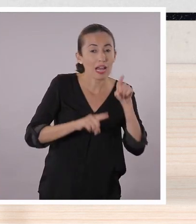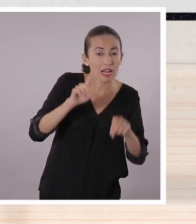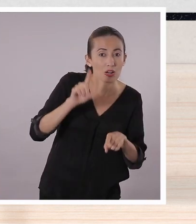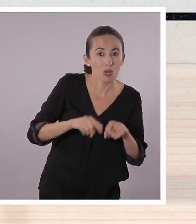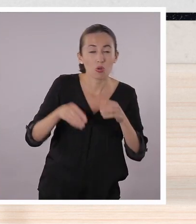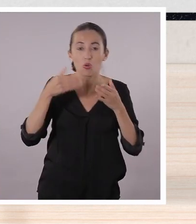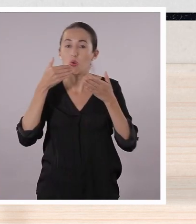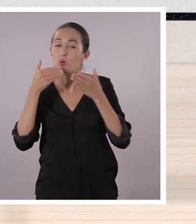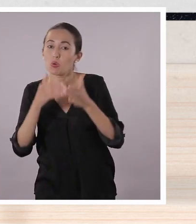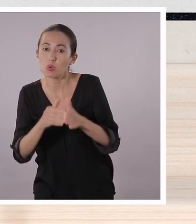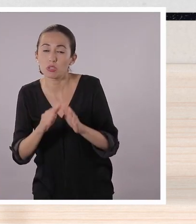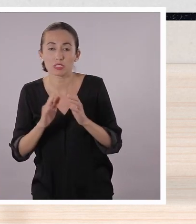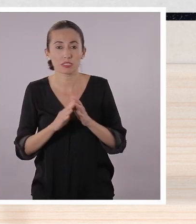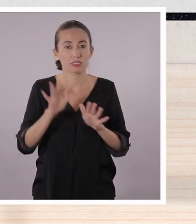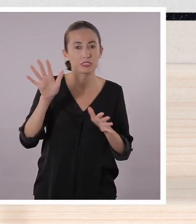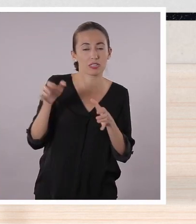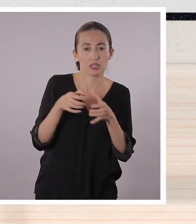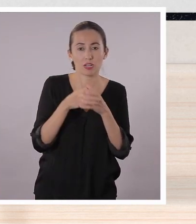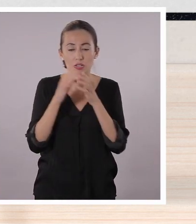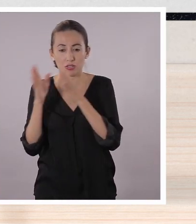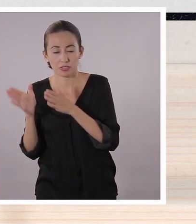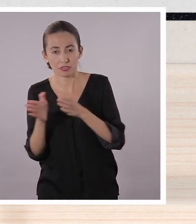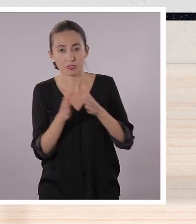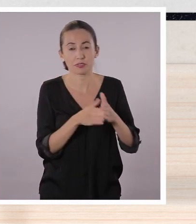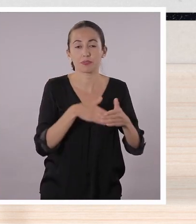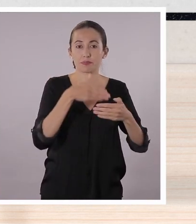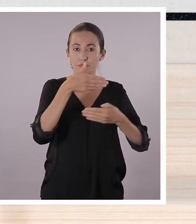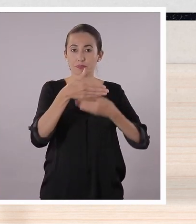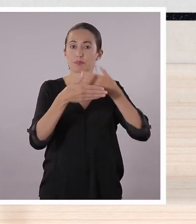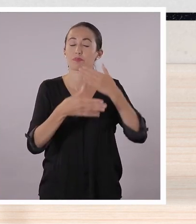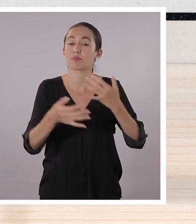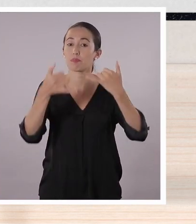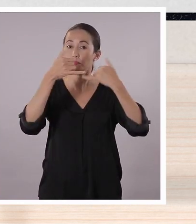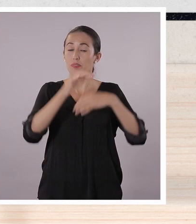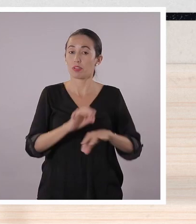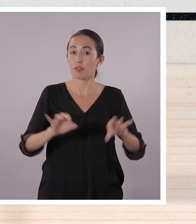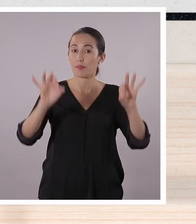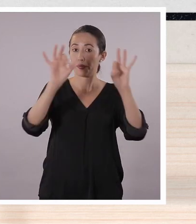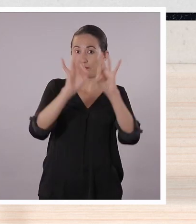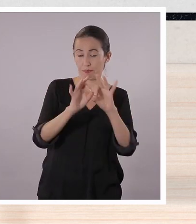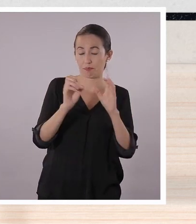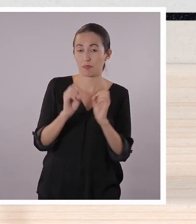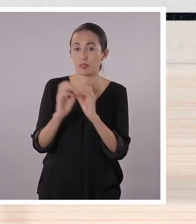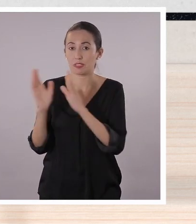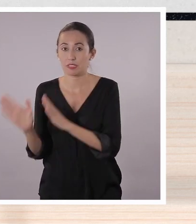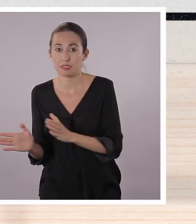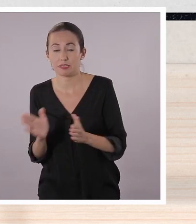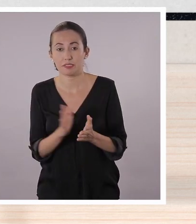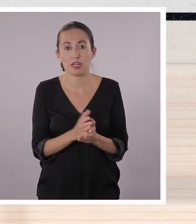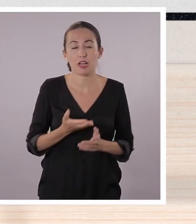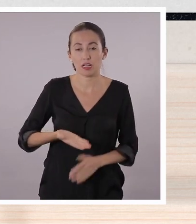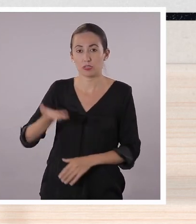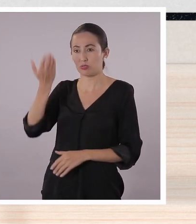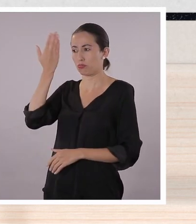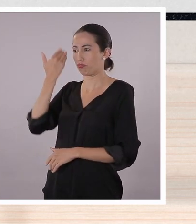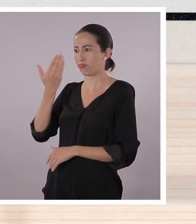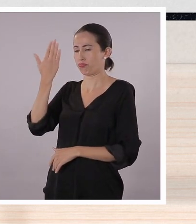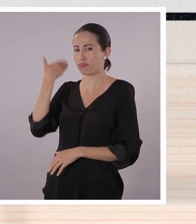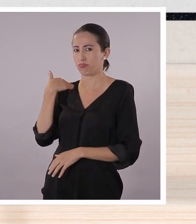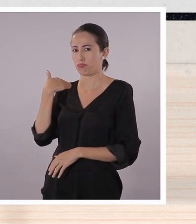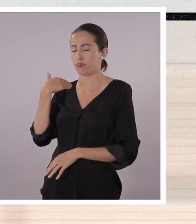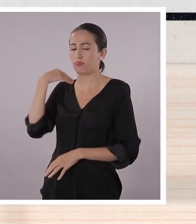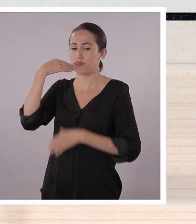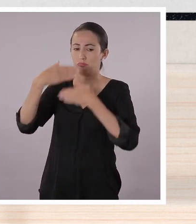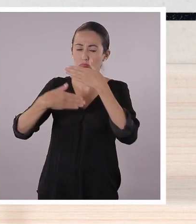Tenemos algunos ejemplos concretos en los que los medios de comunicación han cumplido un papel importantísimo. Desde muchos